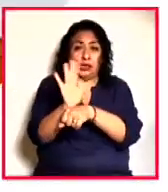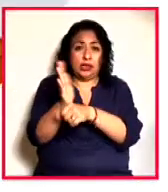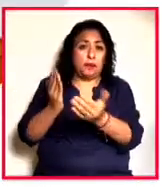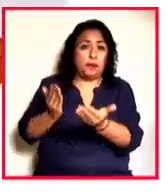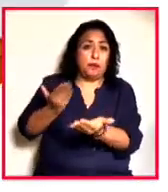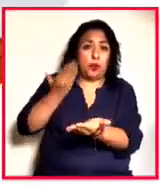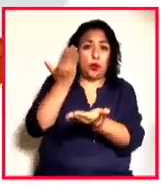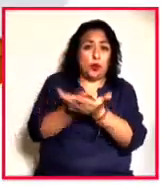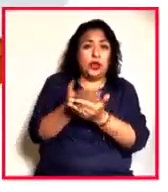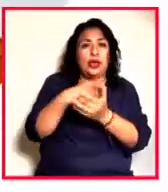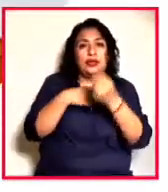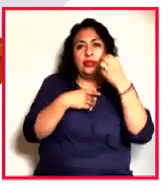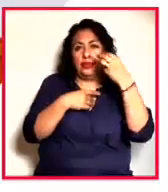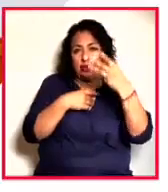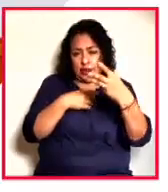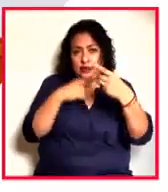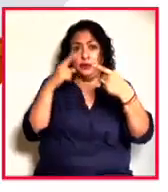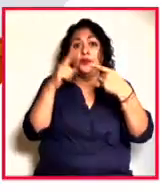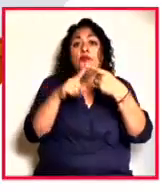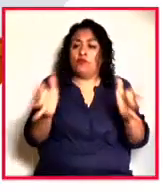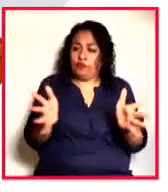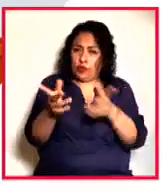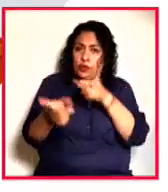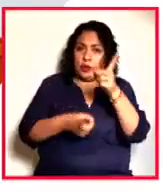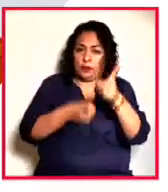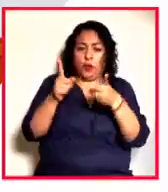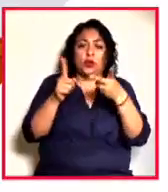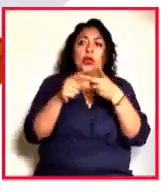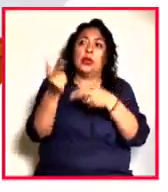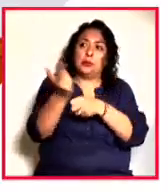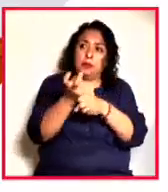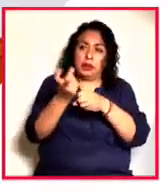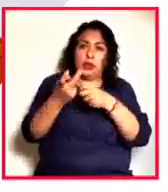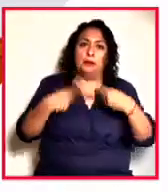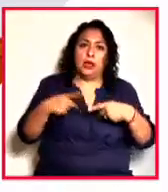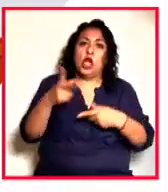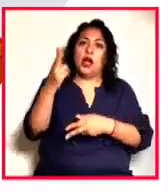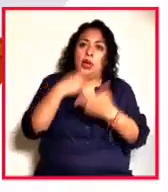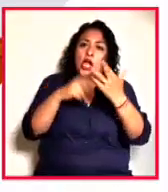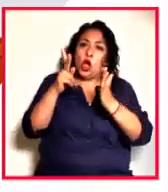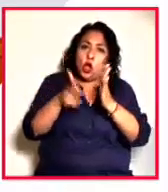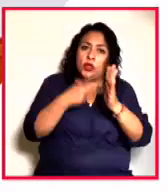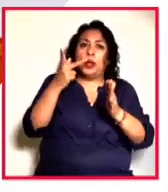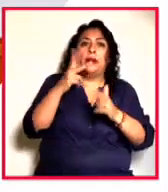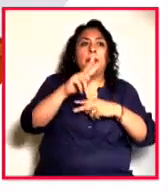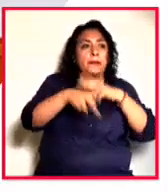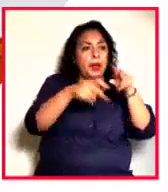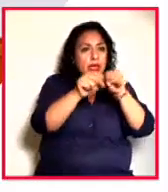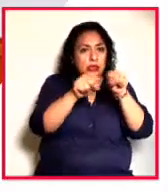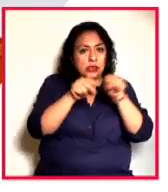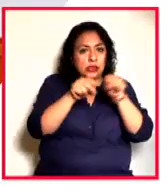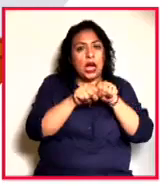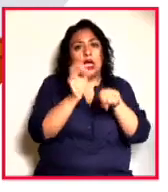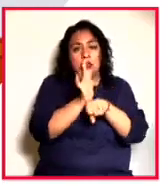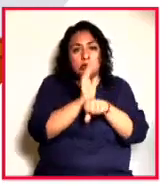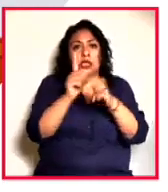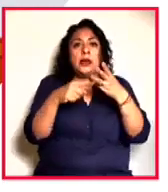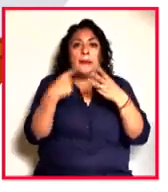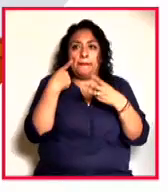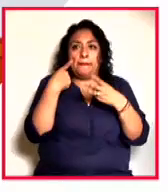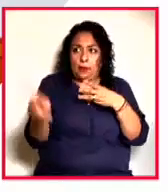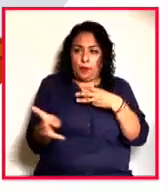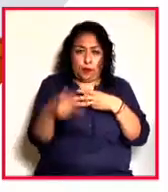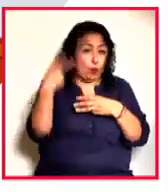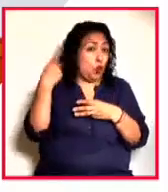una triple función, fomentar el deporte, invitar a la gente a que vuelva a las salas cinematográficas y mostrar a Puebla como destino